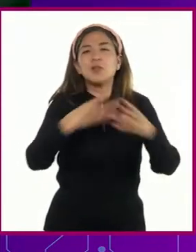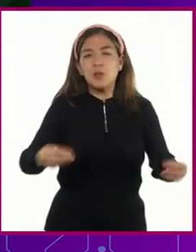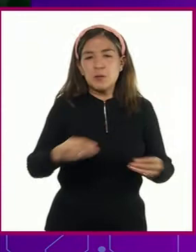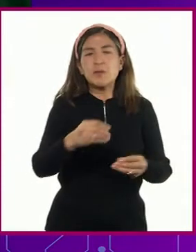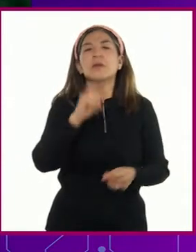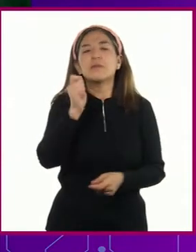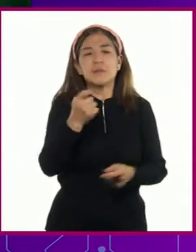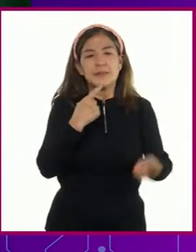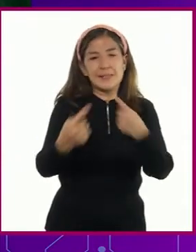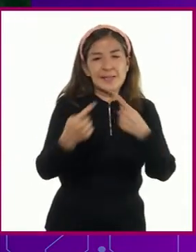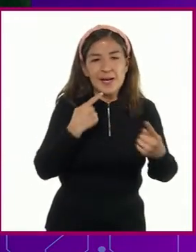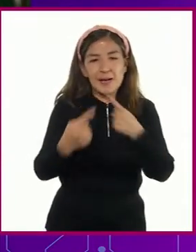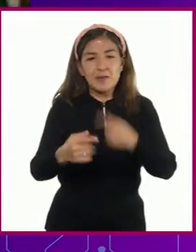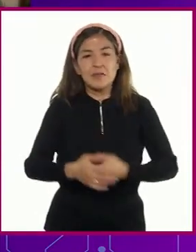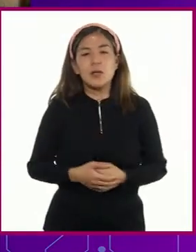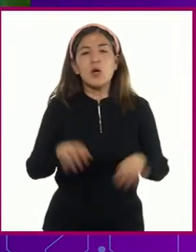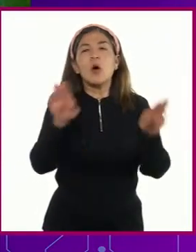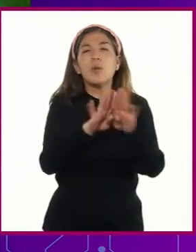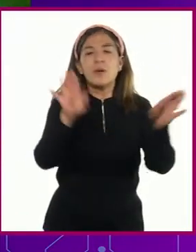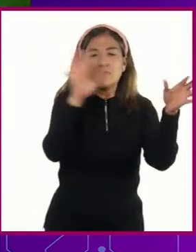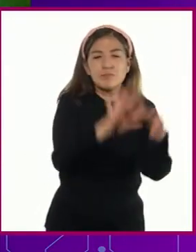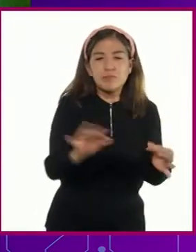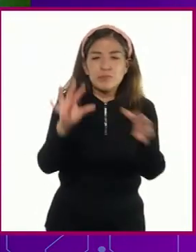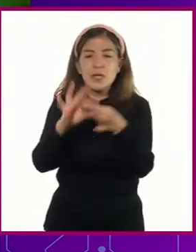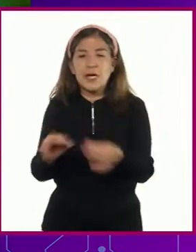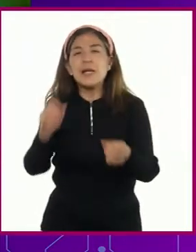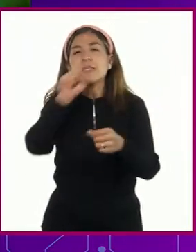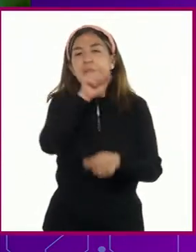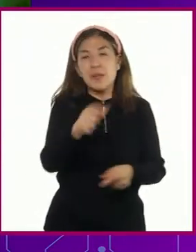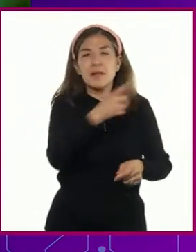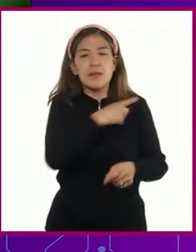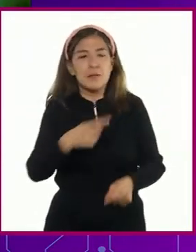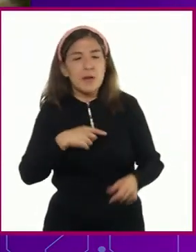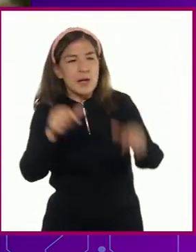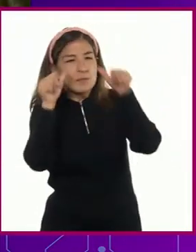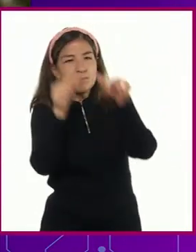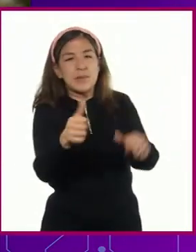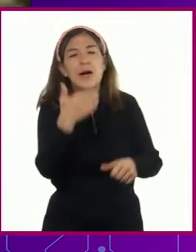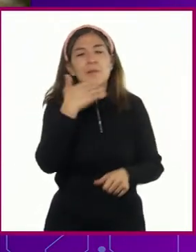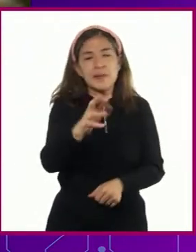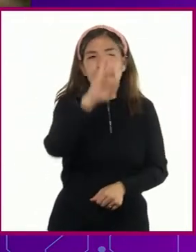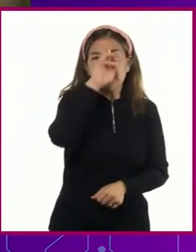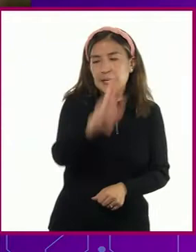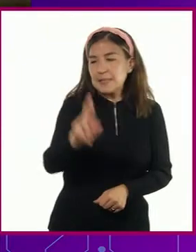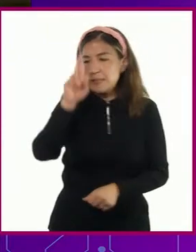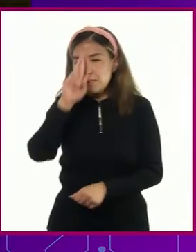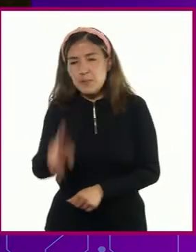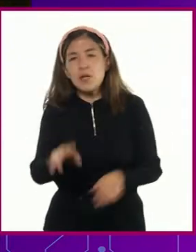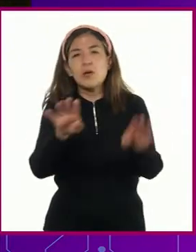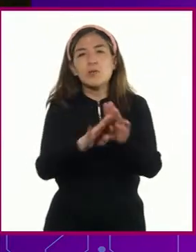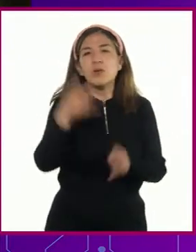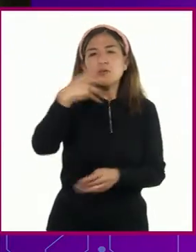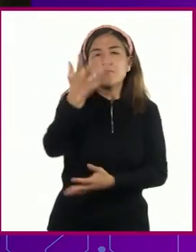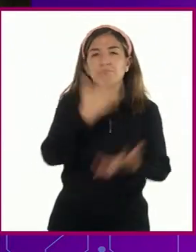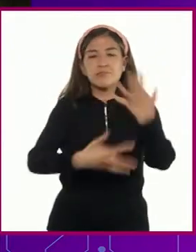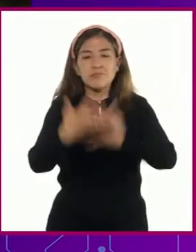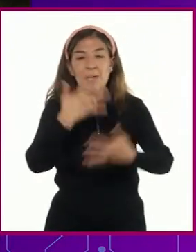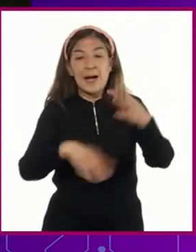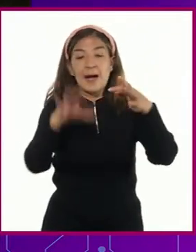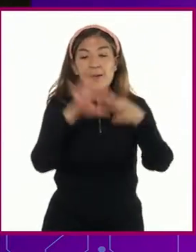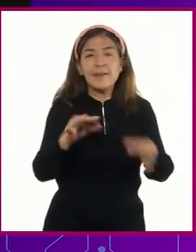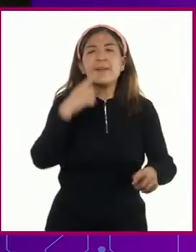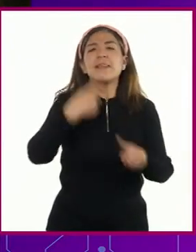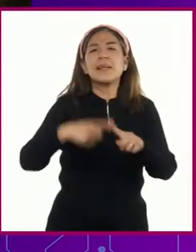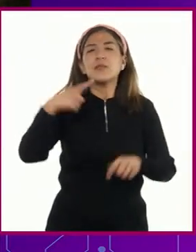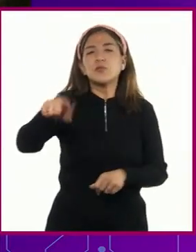basa en el diálogo, en la argumentación y escucha respetuosa de ambas partes, donde unos y otros ceden en algunos de